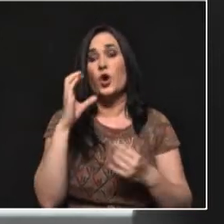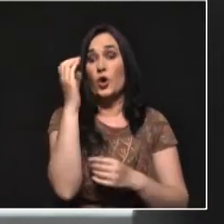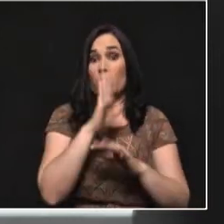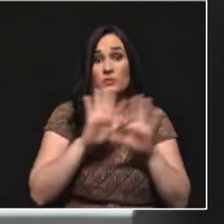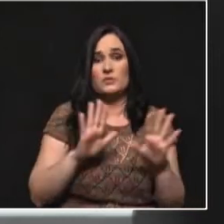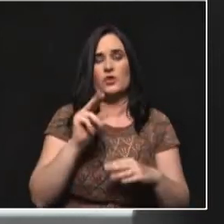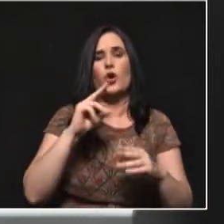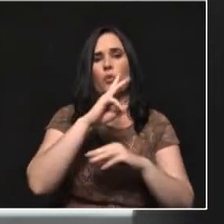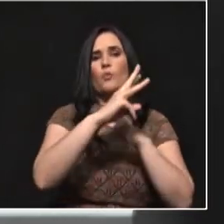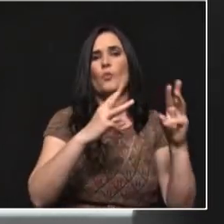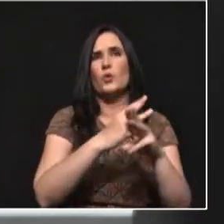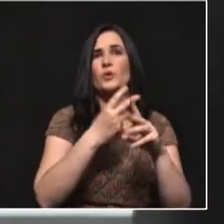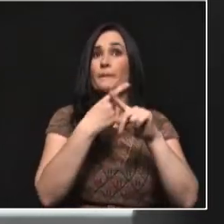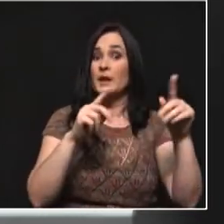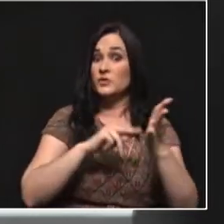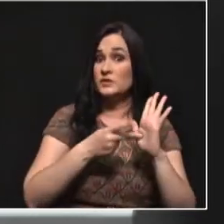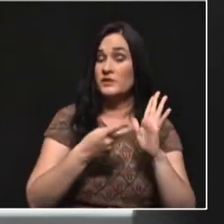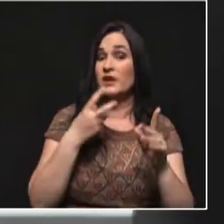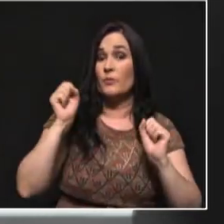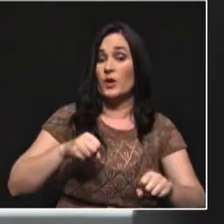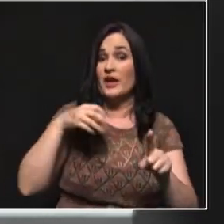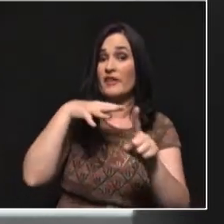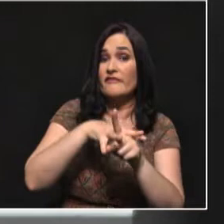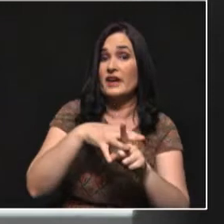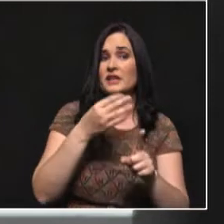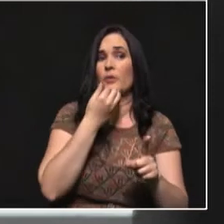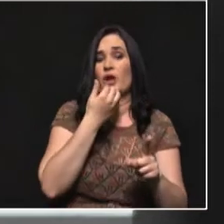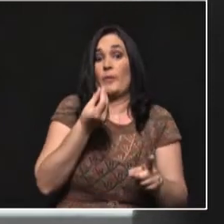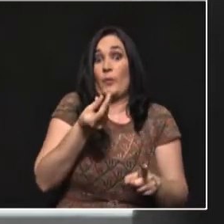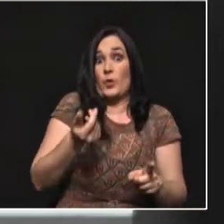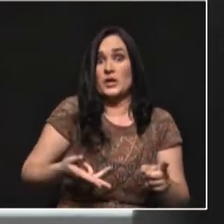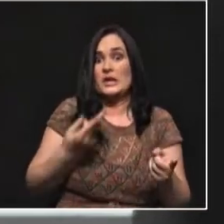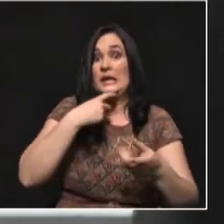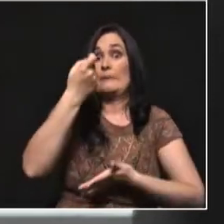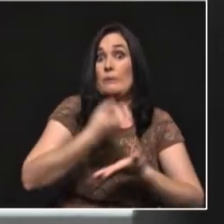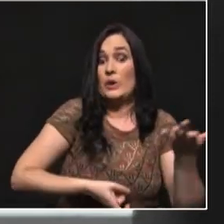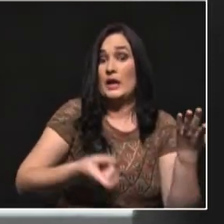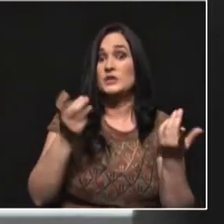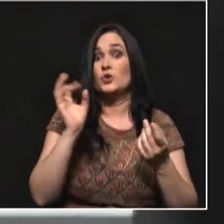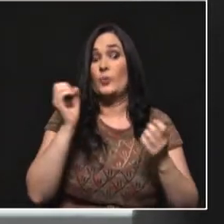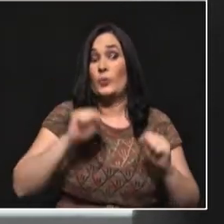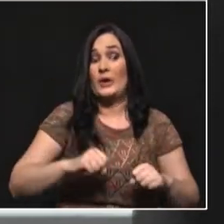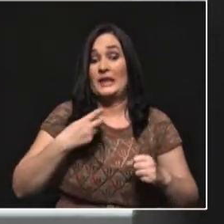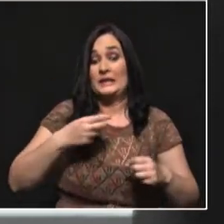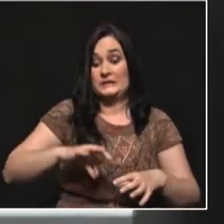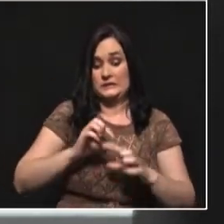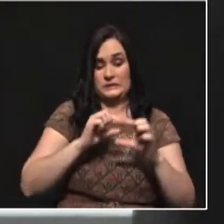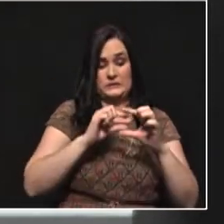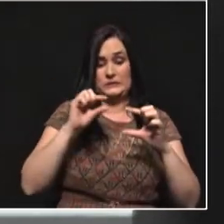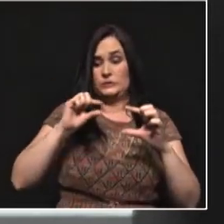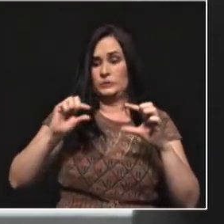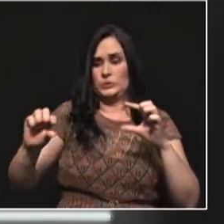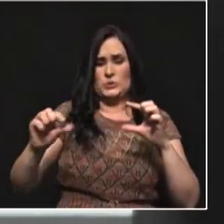no entiende que el gobierno afecta directamente su bolsillo, que con un impuesto le reduce su capacidad de ingreso, es decir,